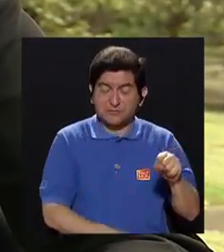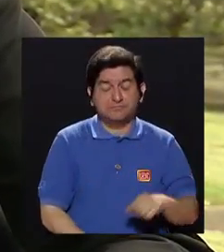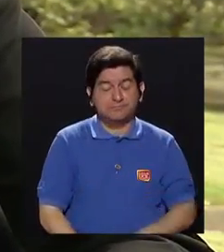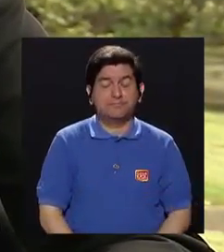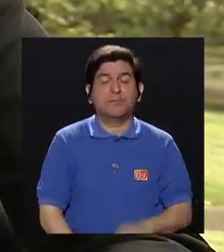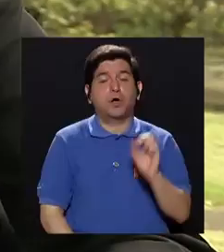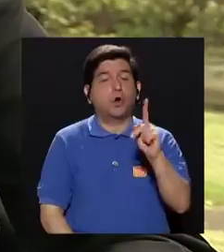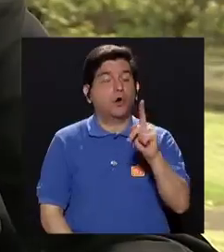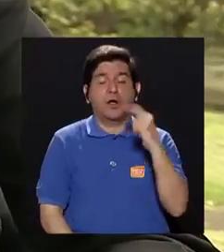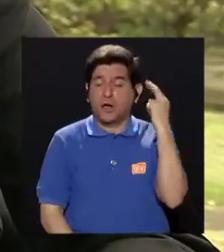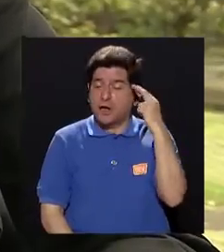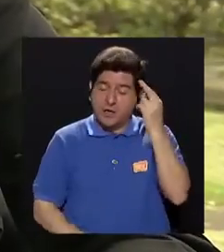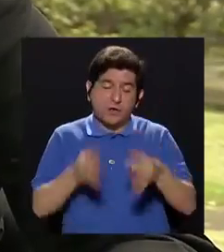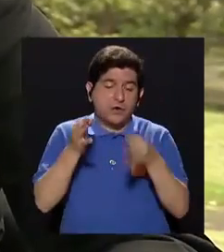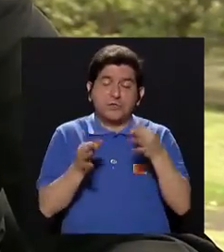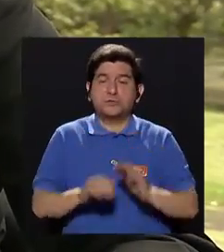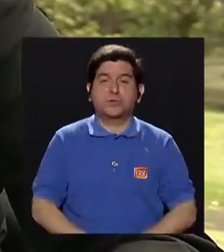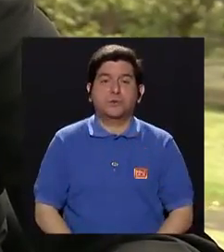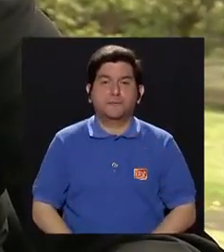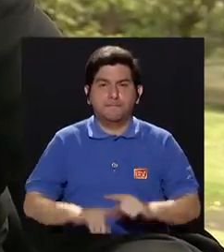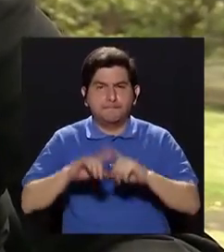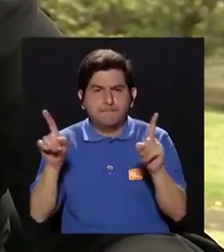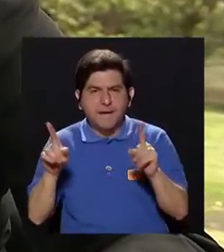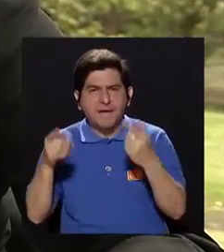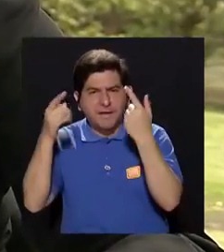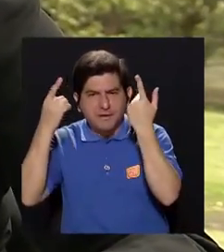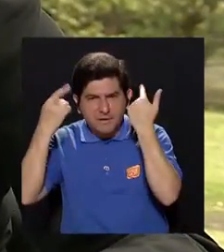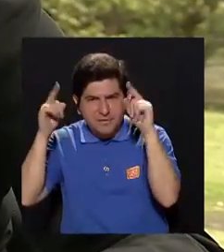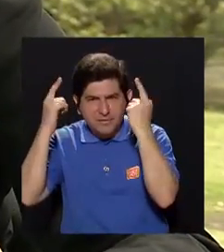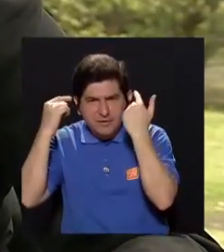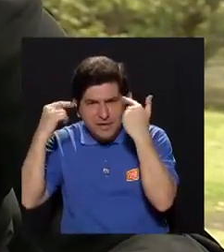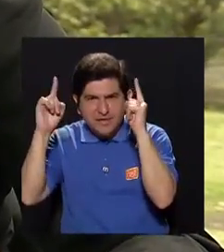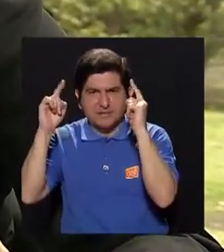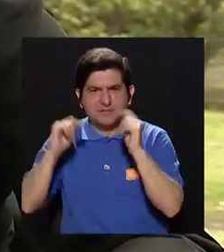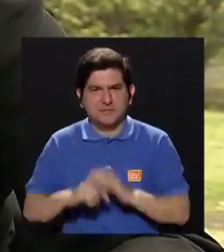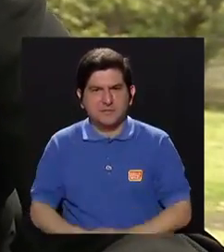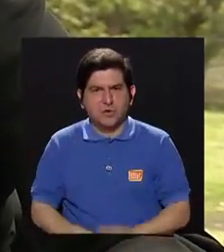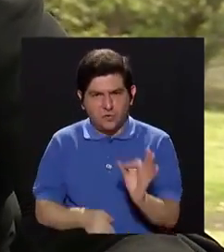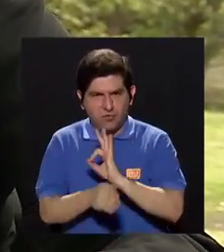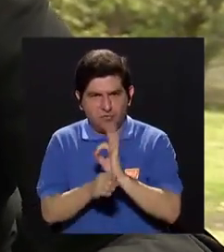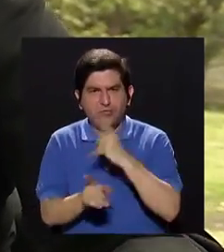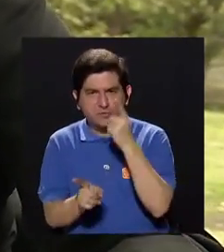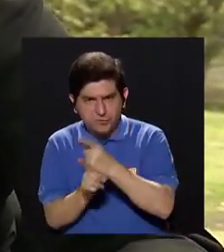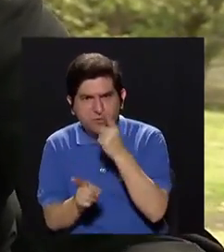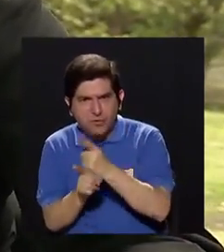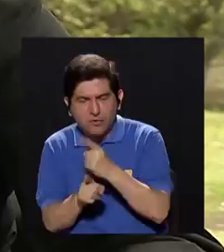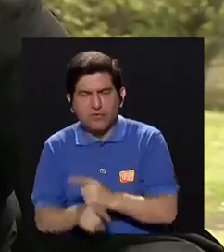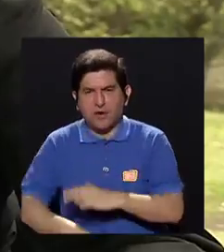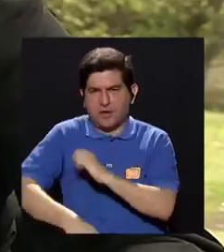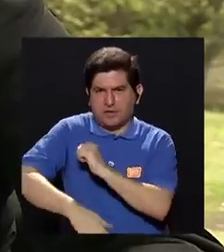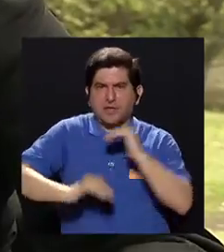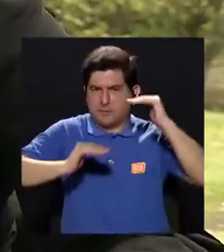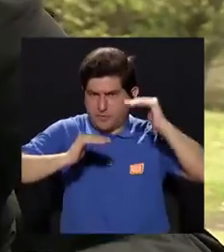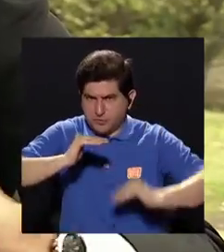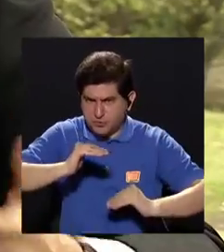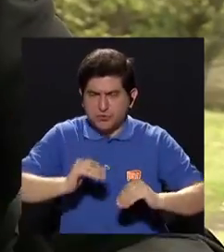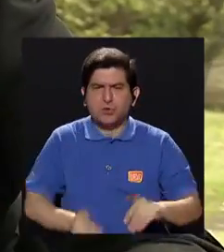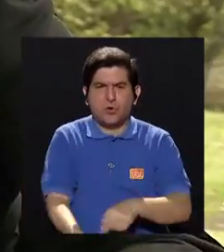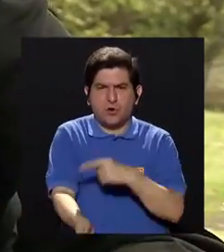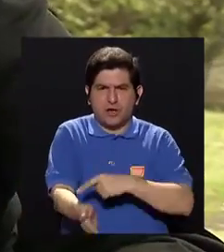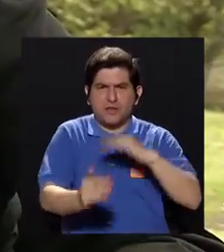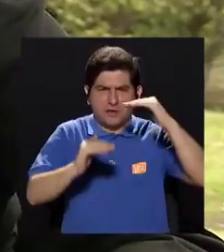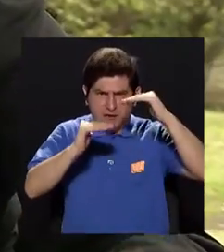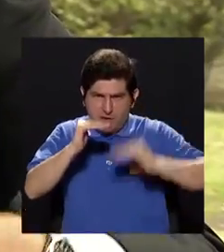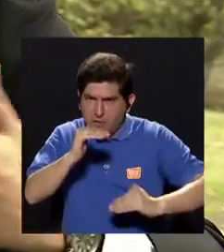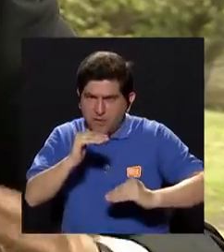los que está tomando? Sí. Ok, se justifican. Ahora bien, están siendo efectivos, están haciendo lo que dicen que hacen. El de la presión baja